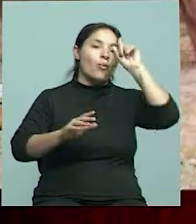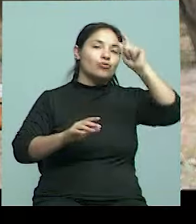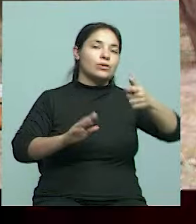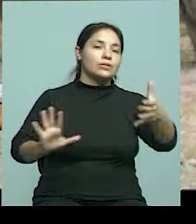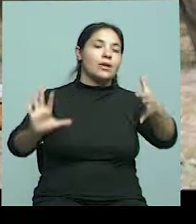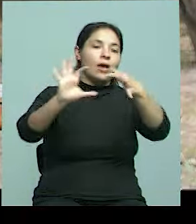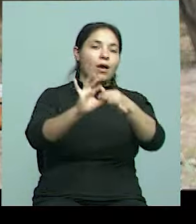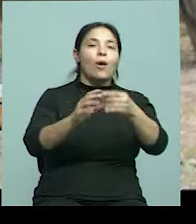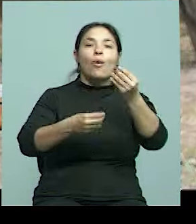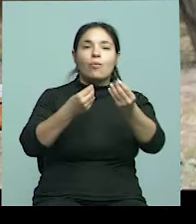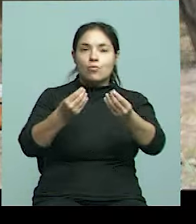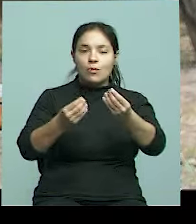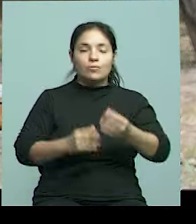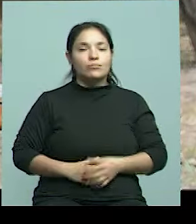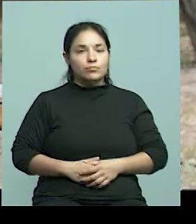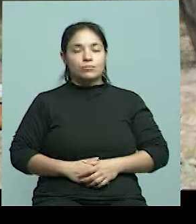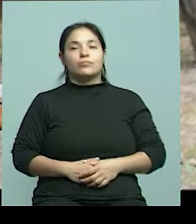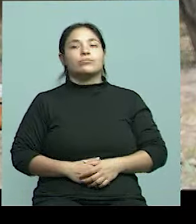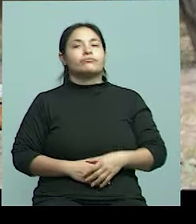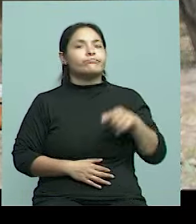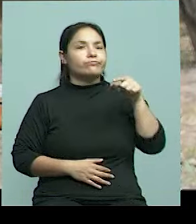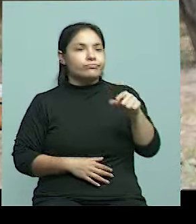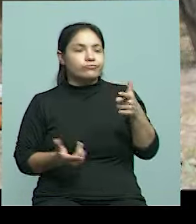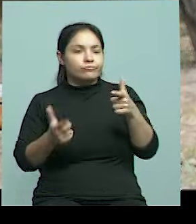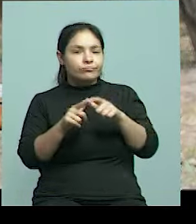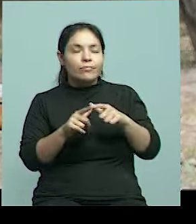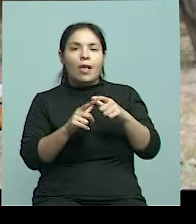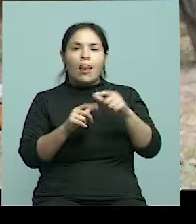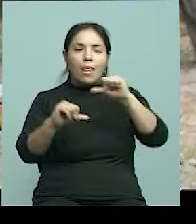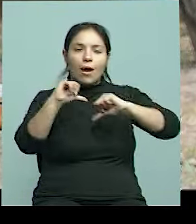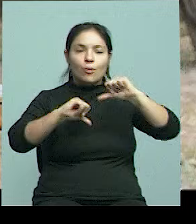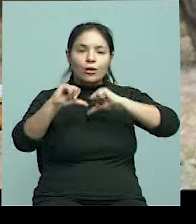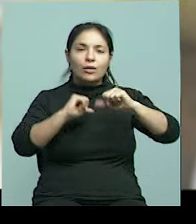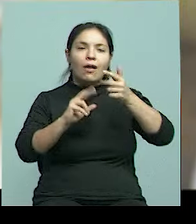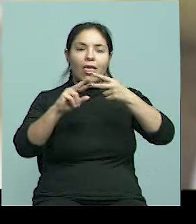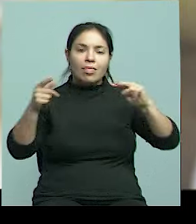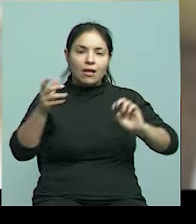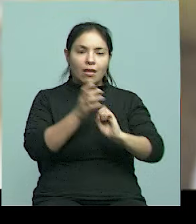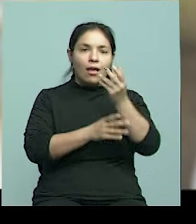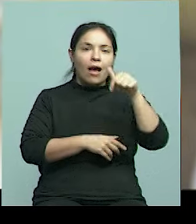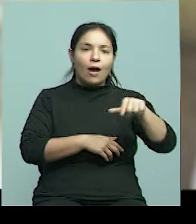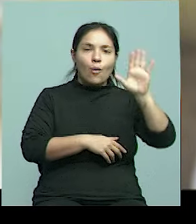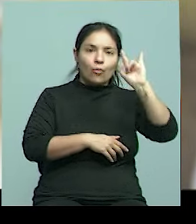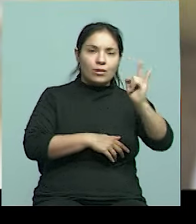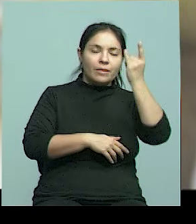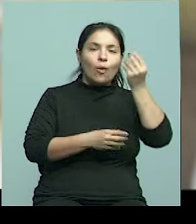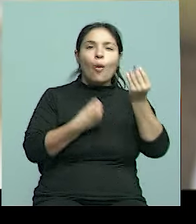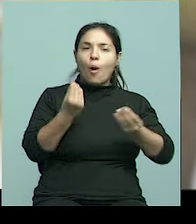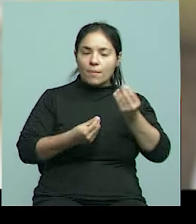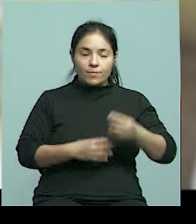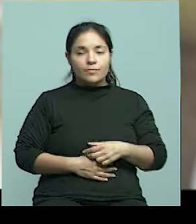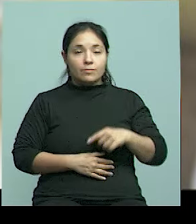Sandra, ¿cómo surgió este laboratorio de ADN acá en la Universidad de Cuyo? El laboratorio comenzó en el año